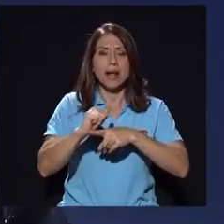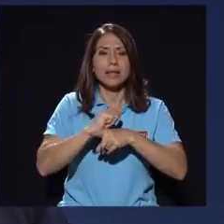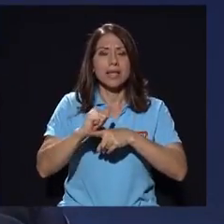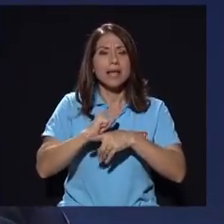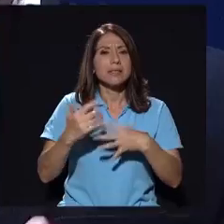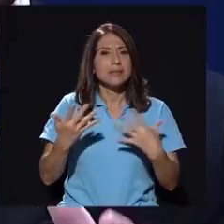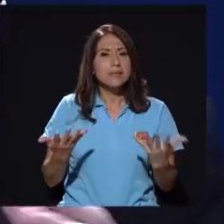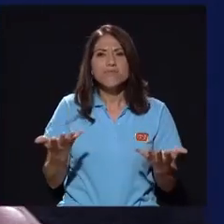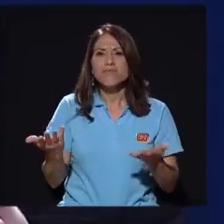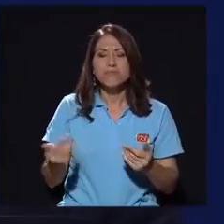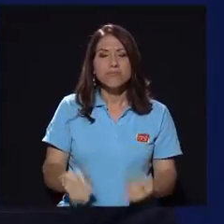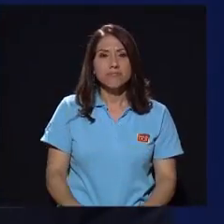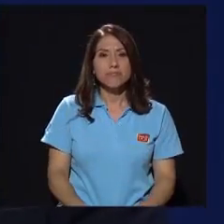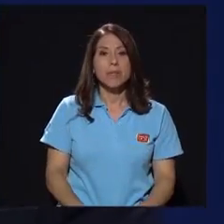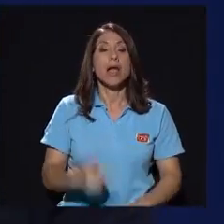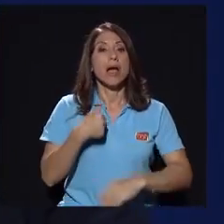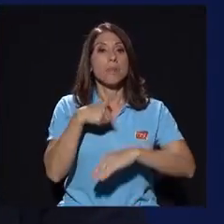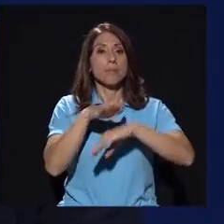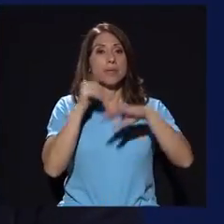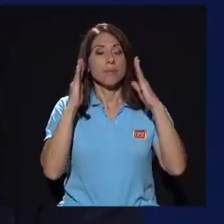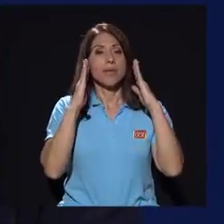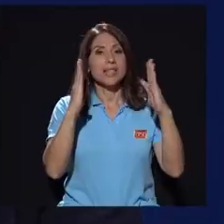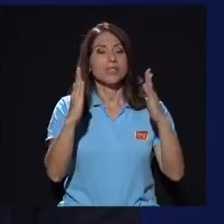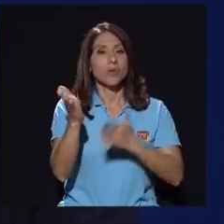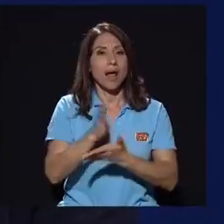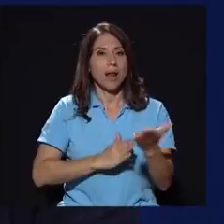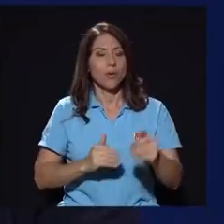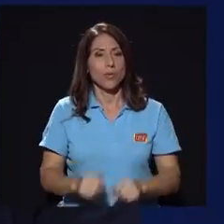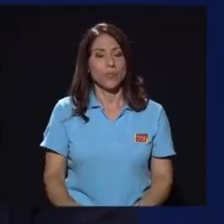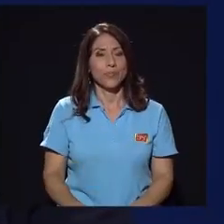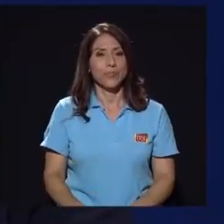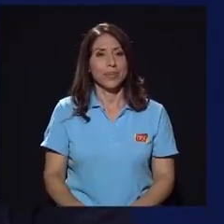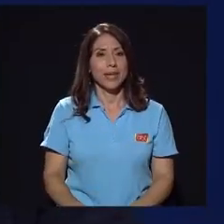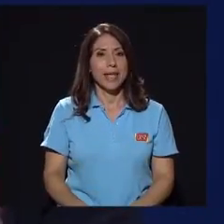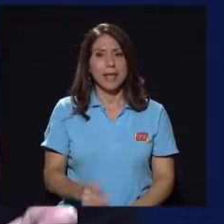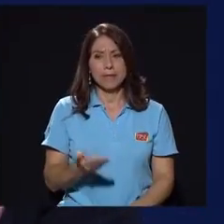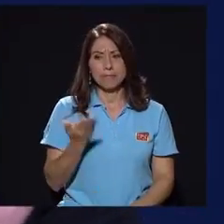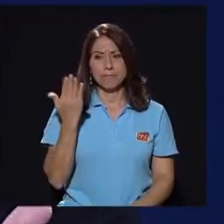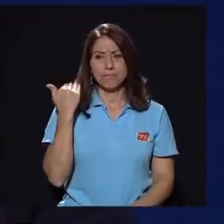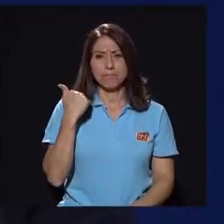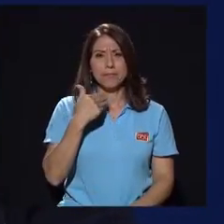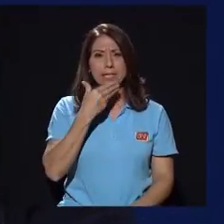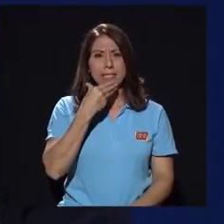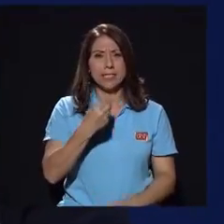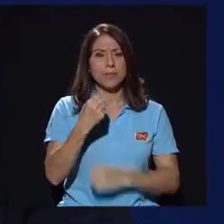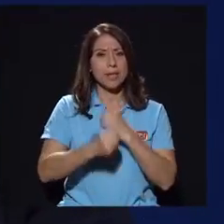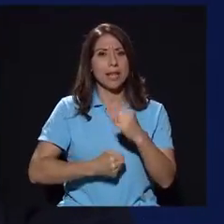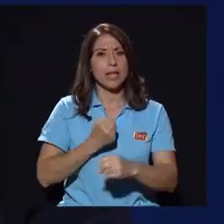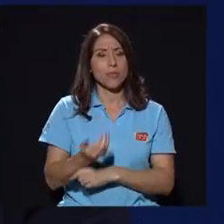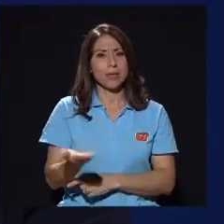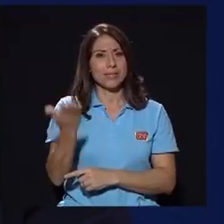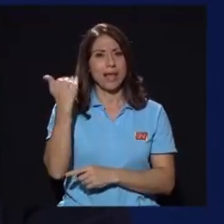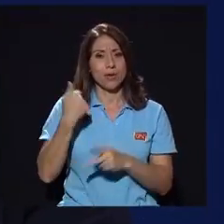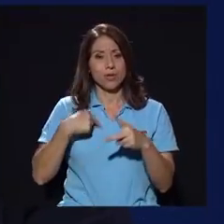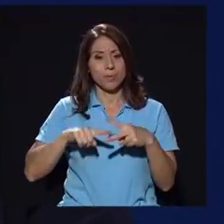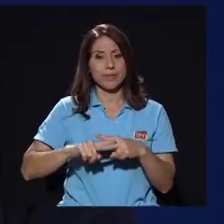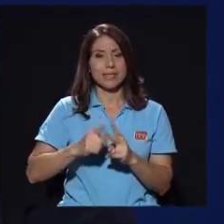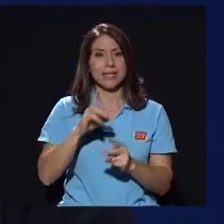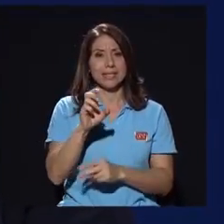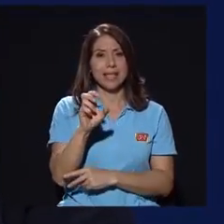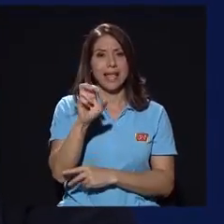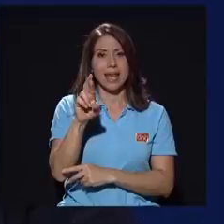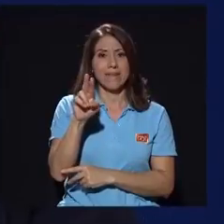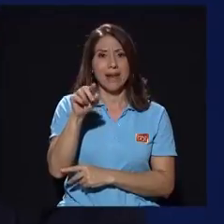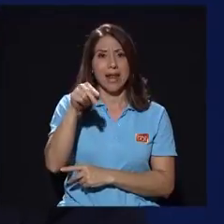A ver, a mí me llamó mucho la atención algo. Cuando nosotros en enero, bueno, entre diciembre del año pasado, que yo ingreso a Cervo y